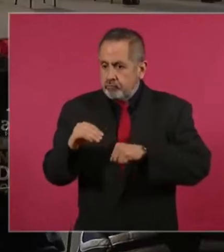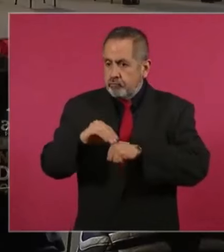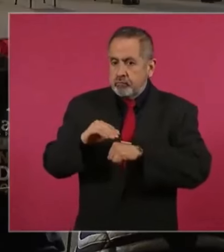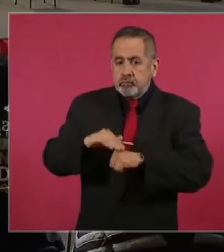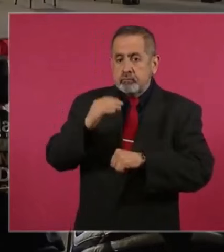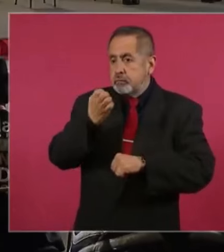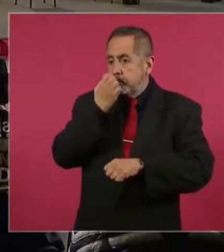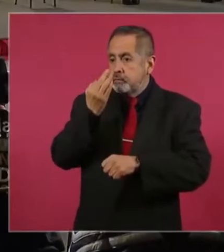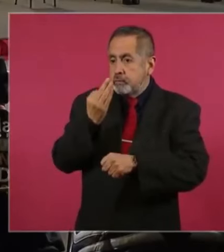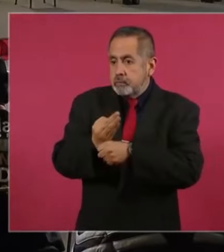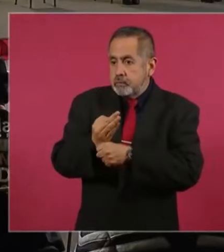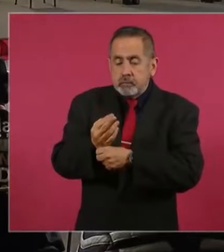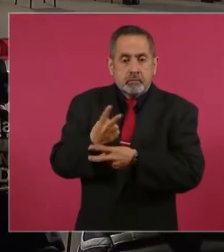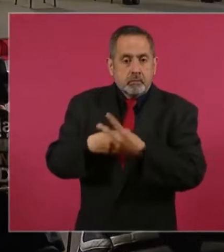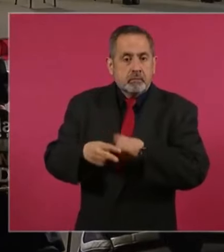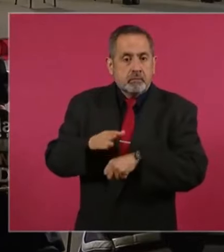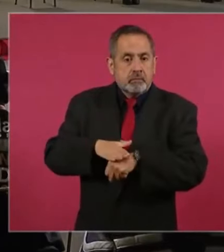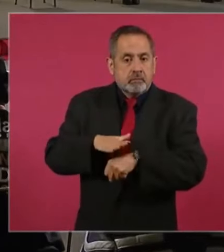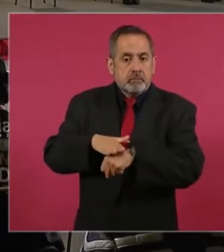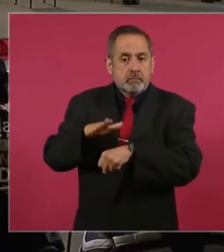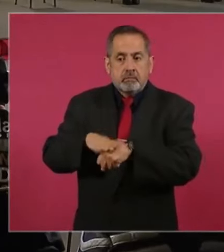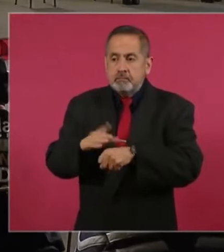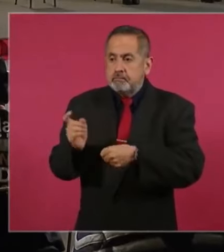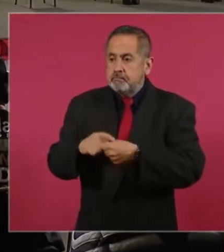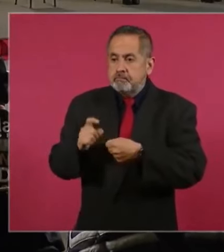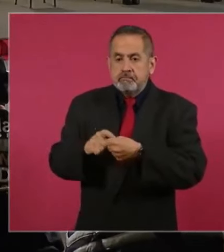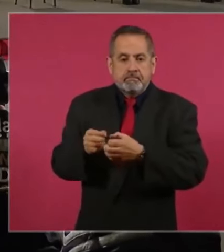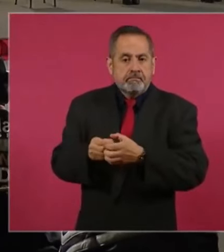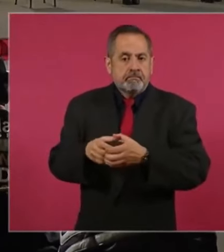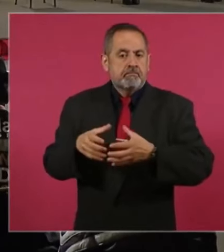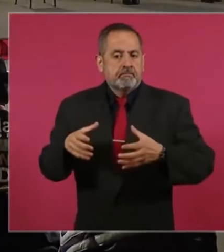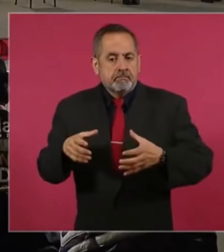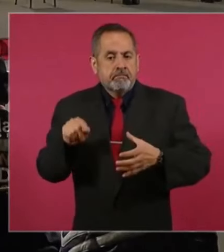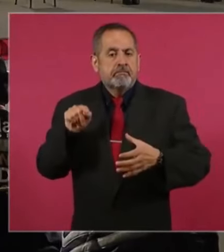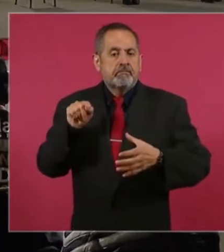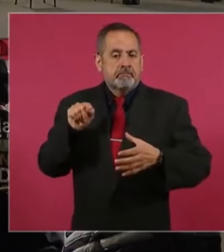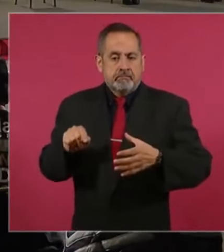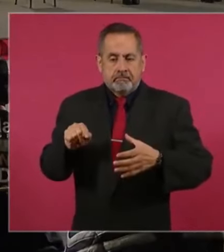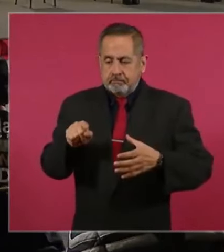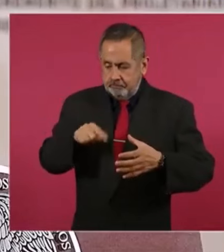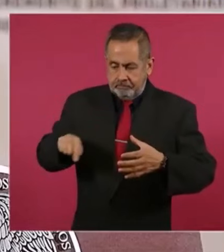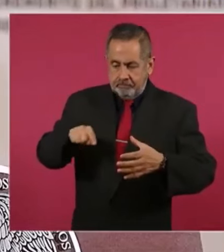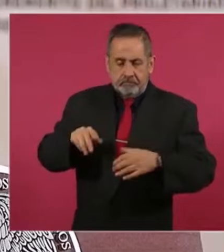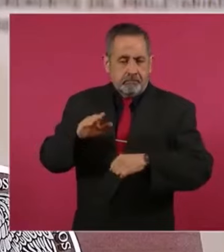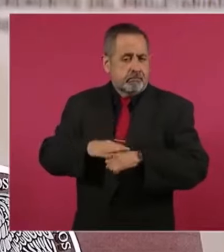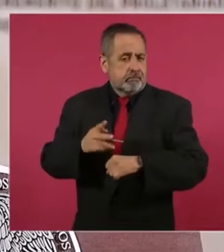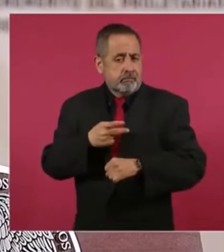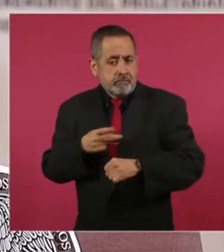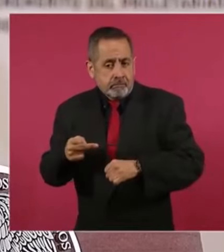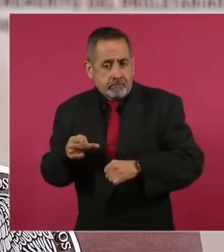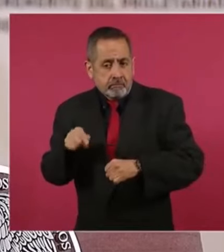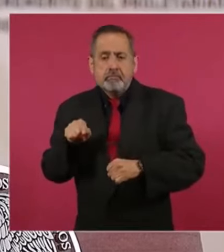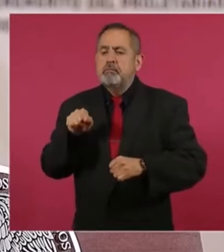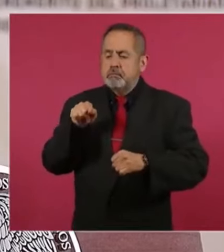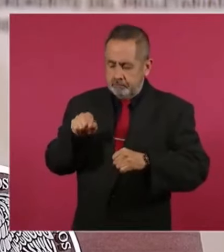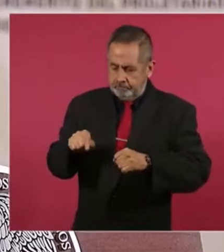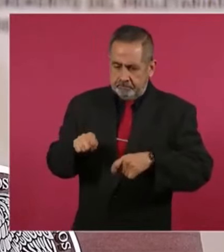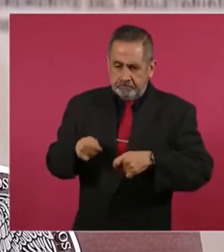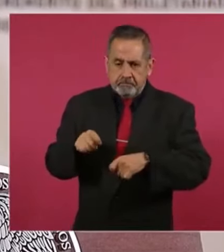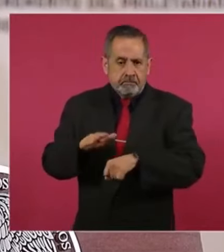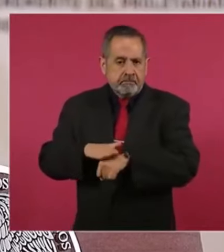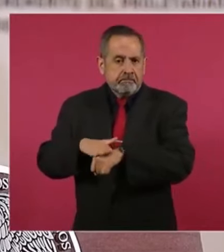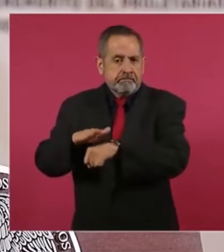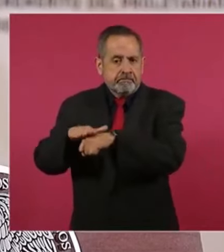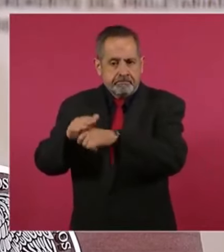estudiantes que forman parte de la población más pobre, que ha sido un tercio mayor